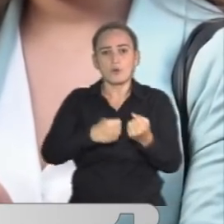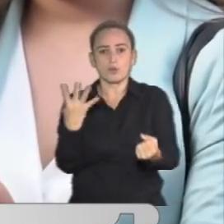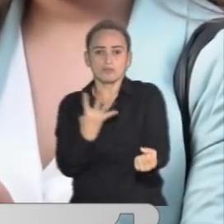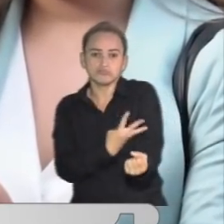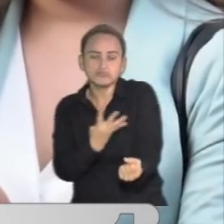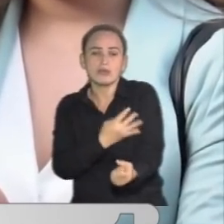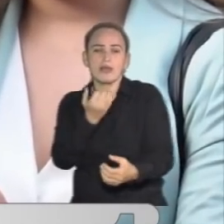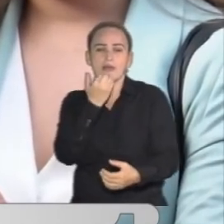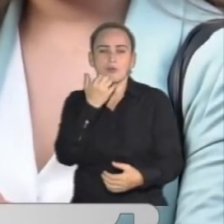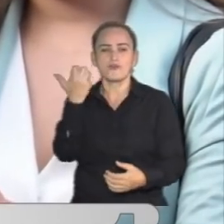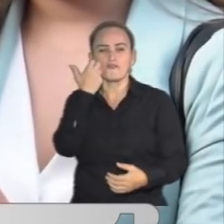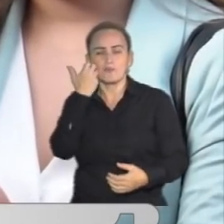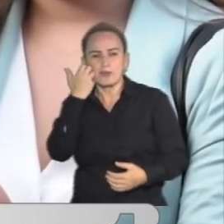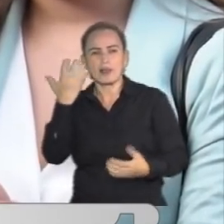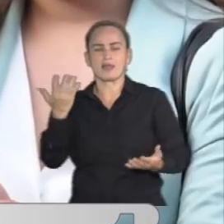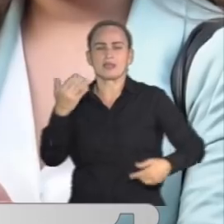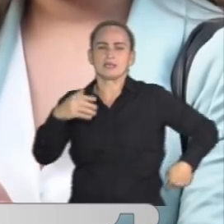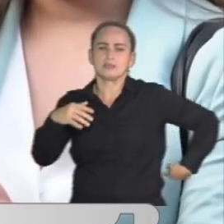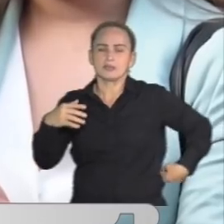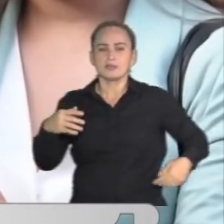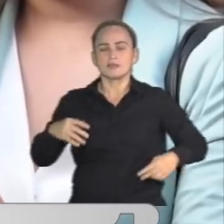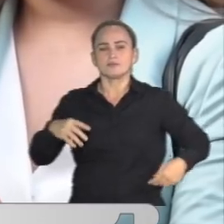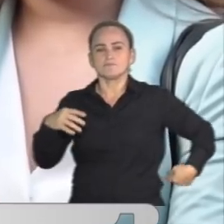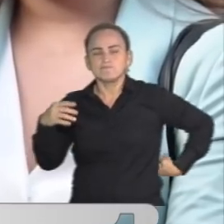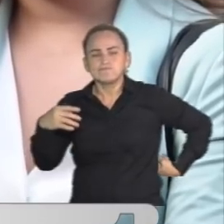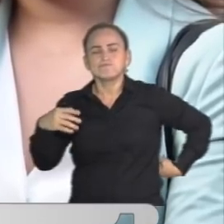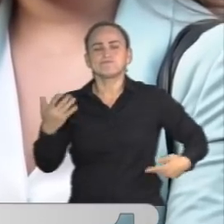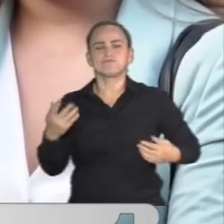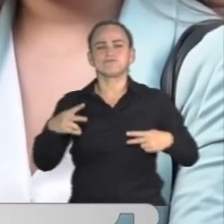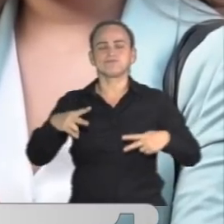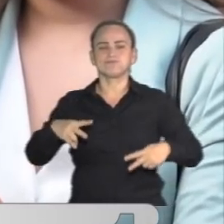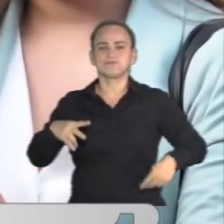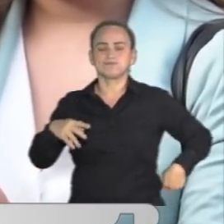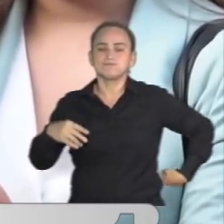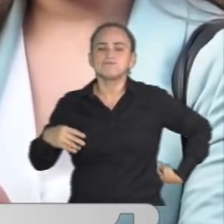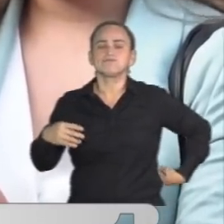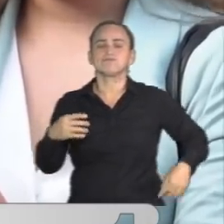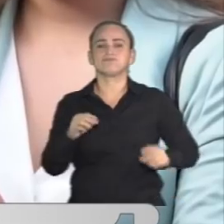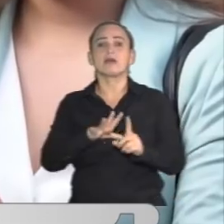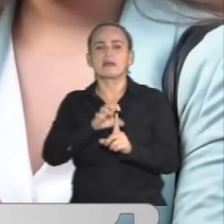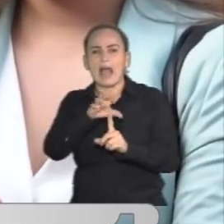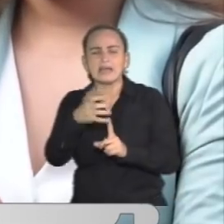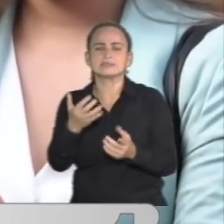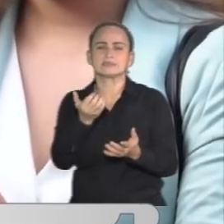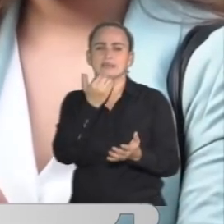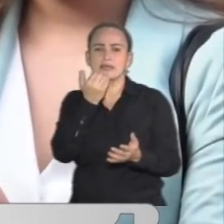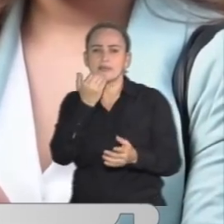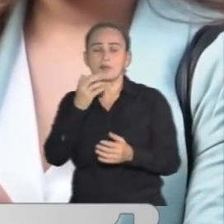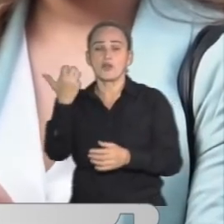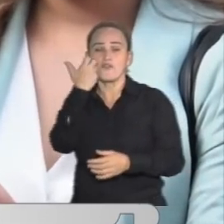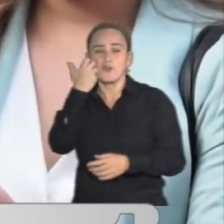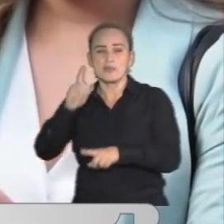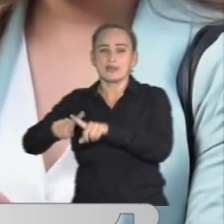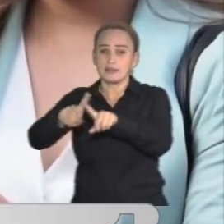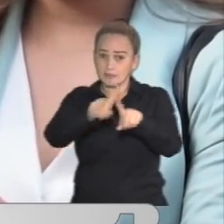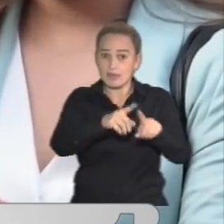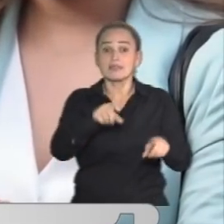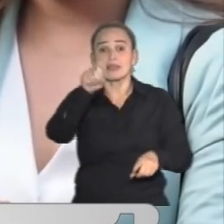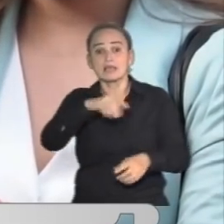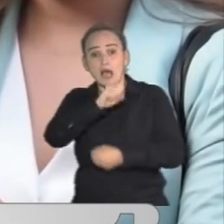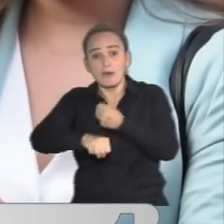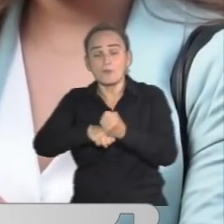afectaciones oncológicas, las personas que tienen otro tipo de enfermedades